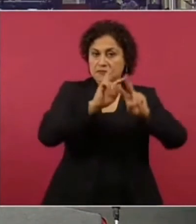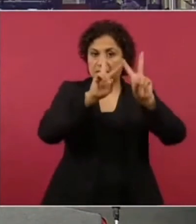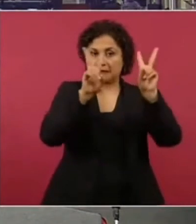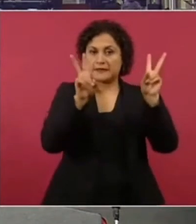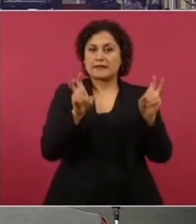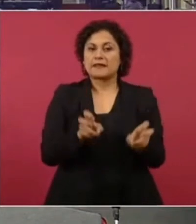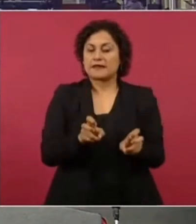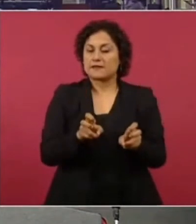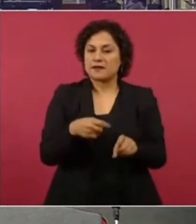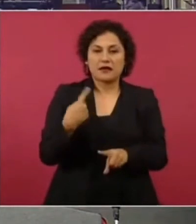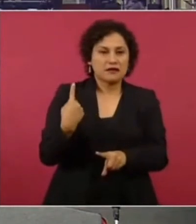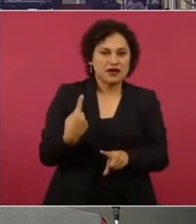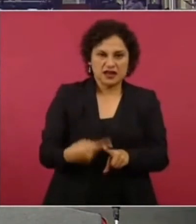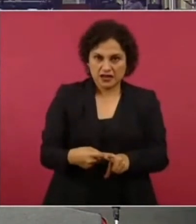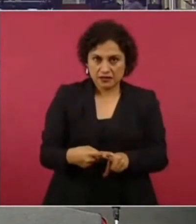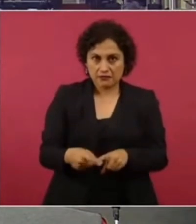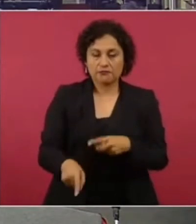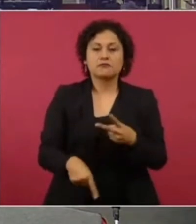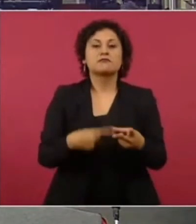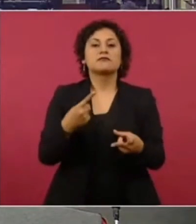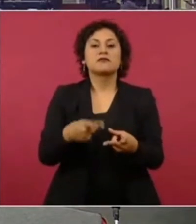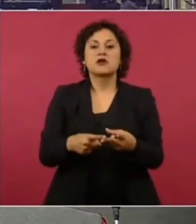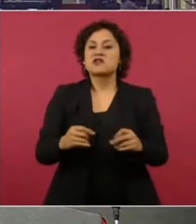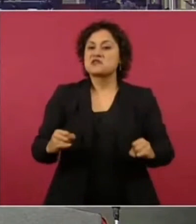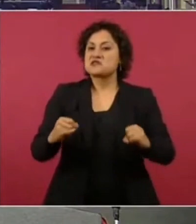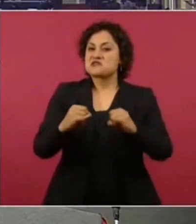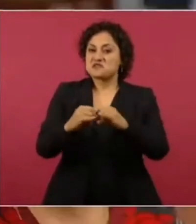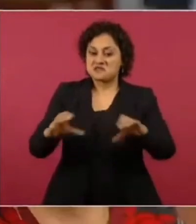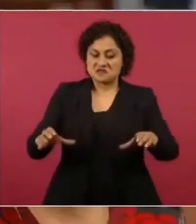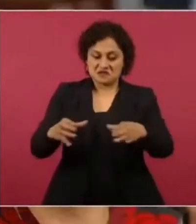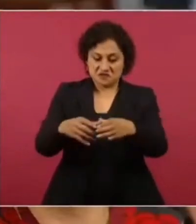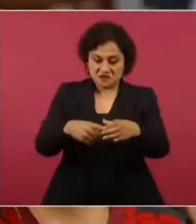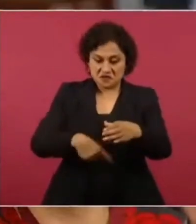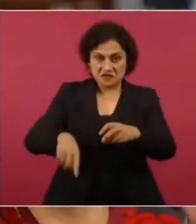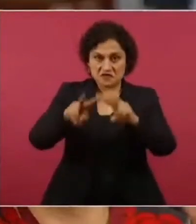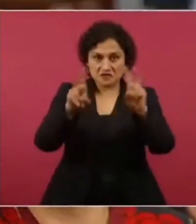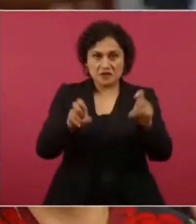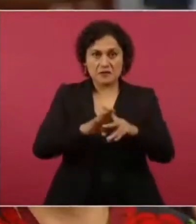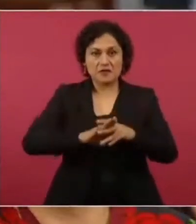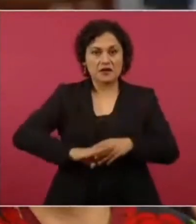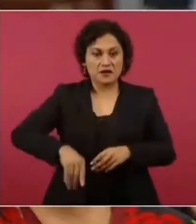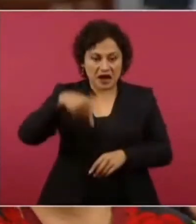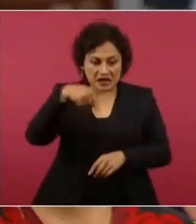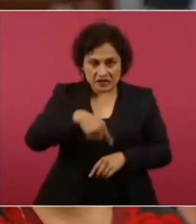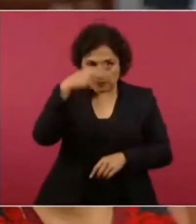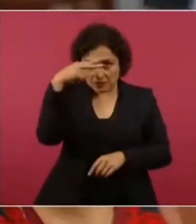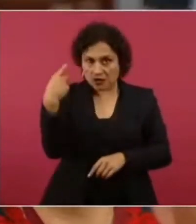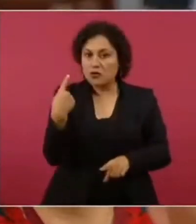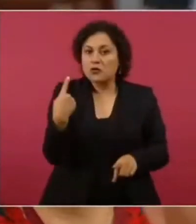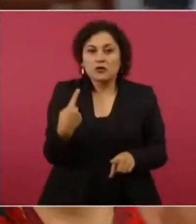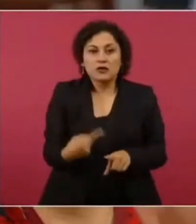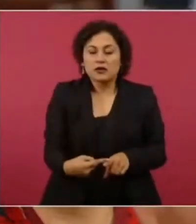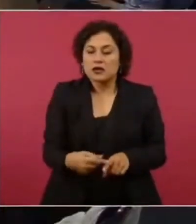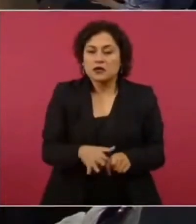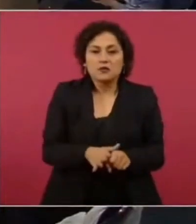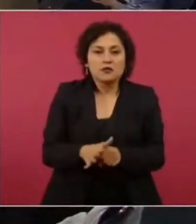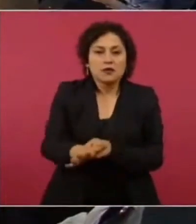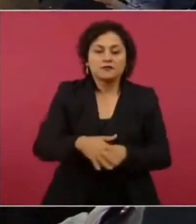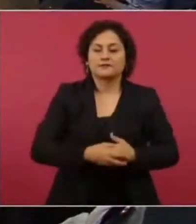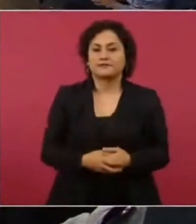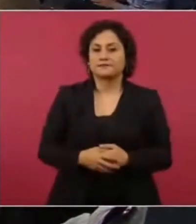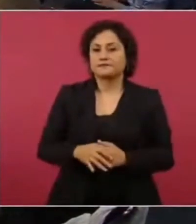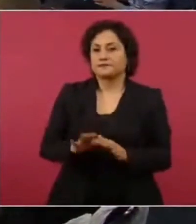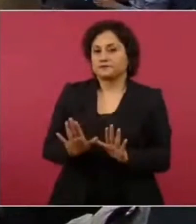de quién está, qué dependencia tiene la responsabilidad de los asuntos migratorios hoy en México, secretario. Bueno, yo le diría que,